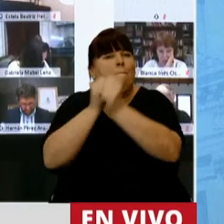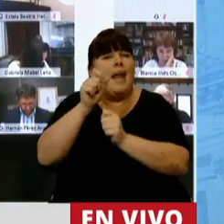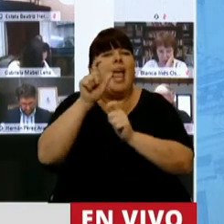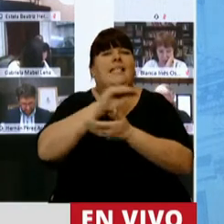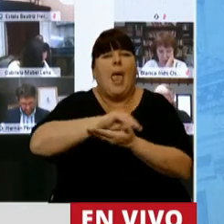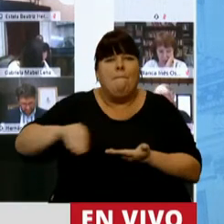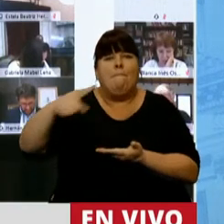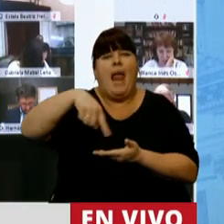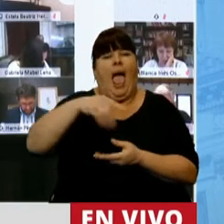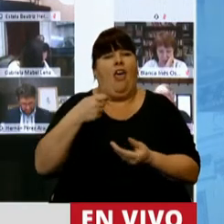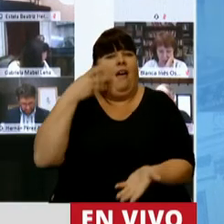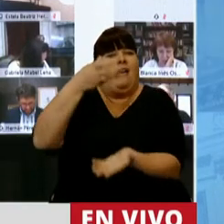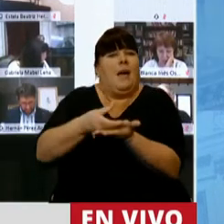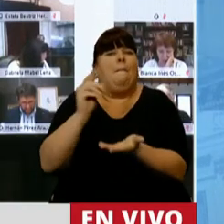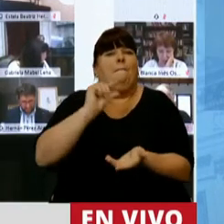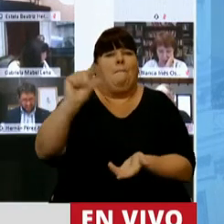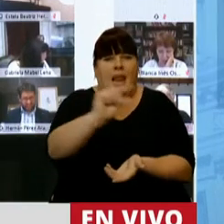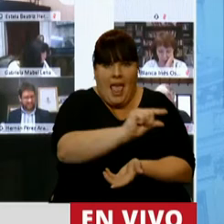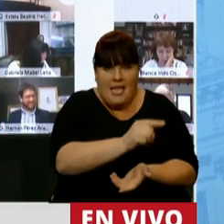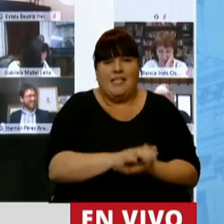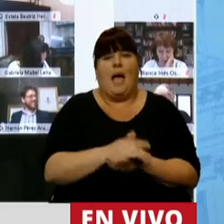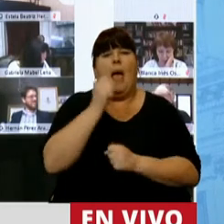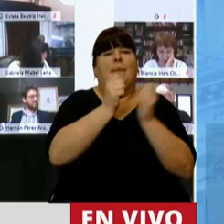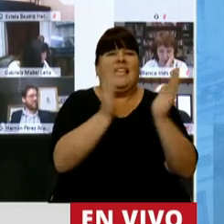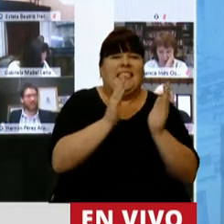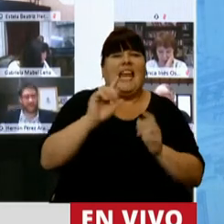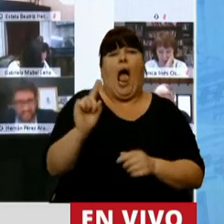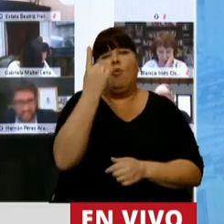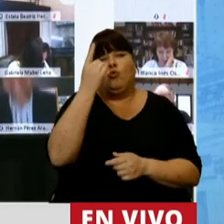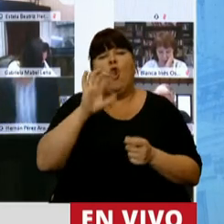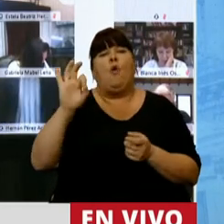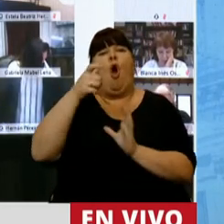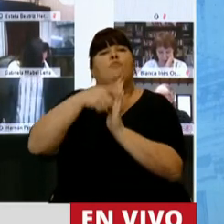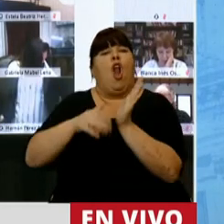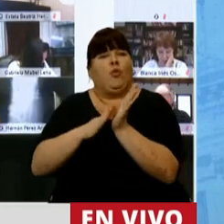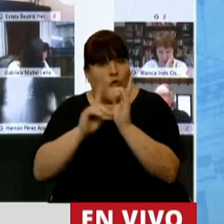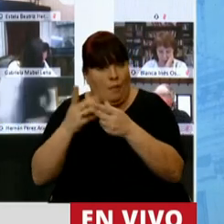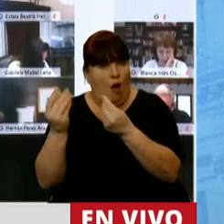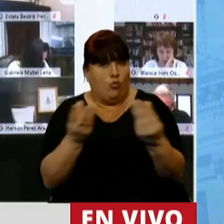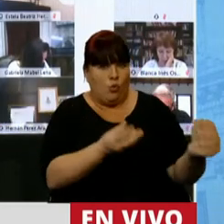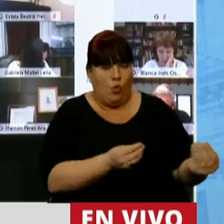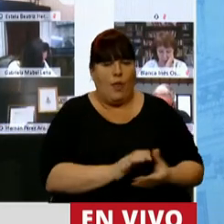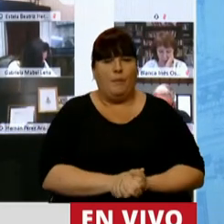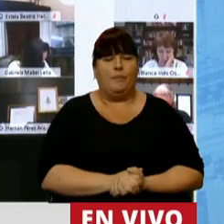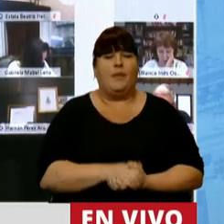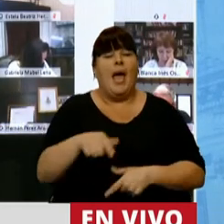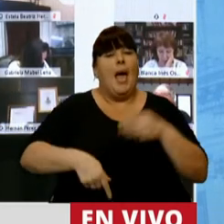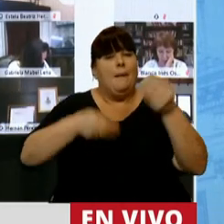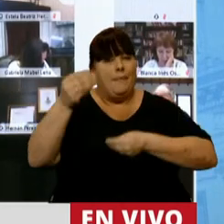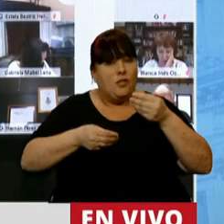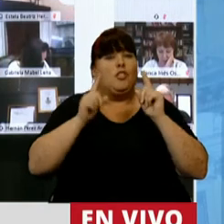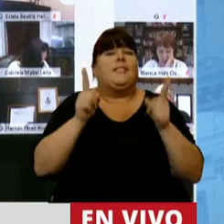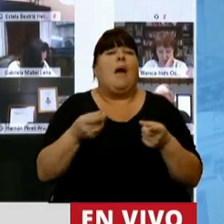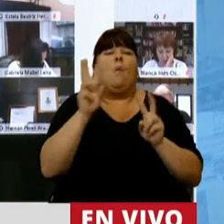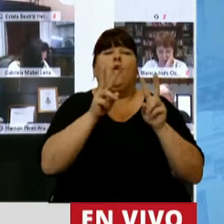trabajadores con una fuerte inversión en créditos, tanto a pymes como a autónomos y monocultistas. Este presupuesto también